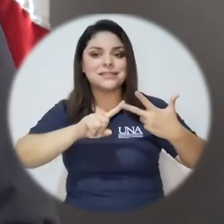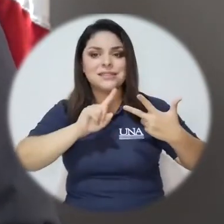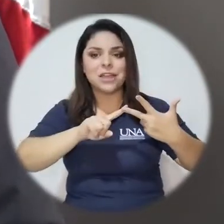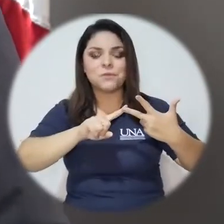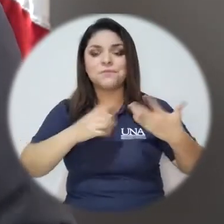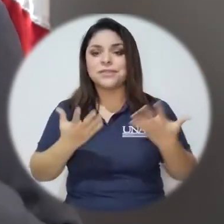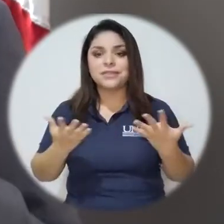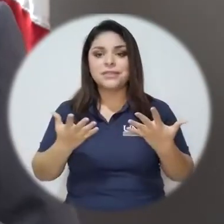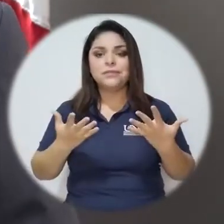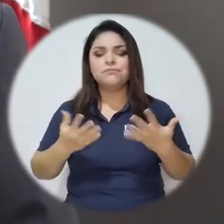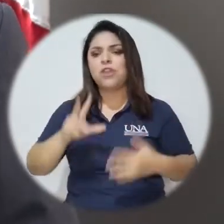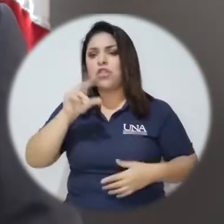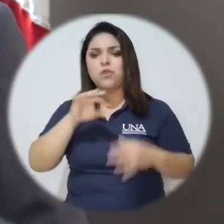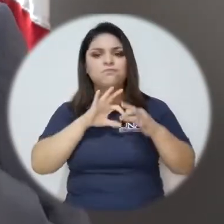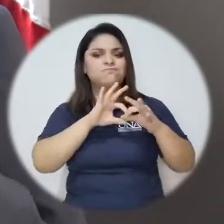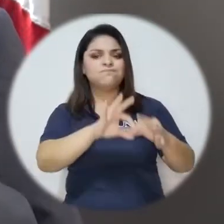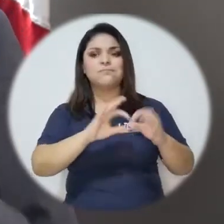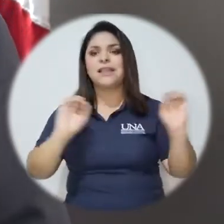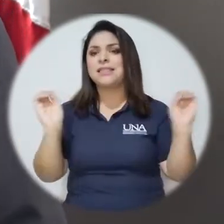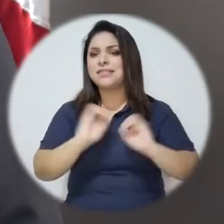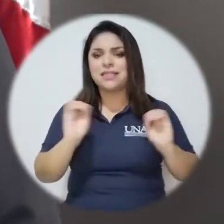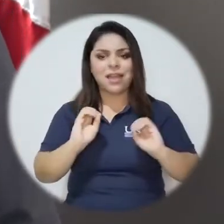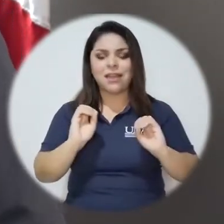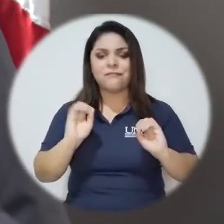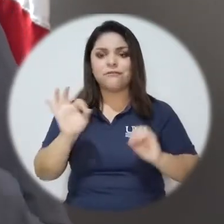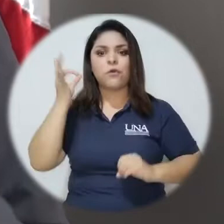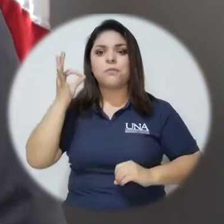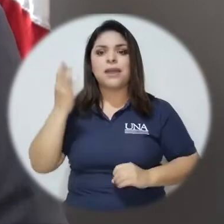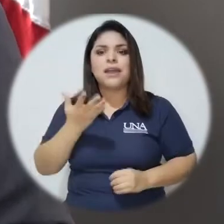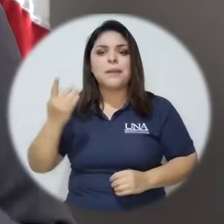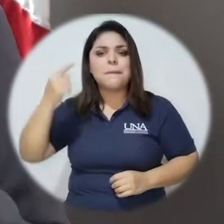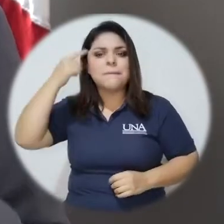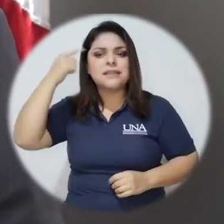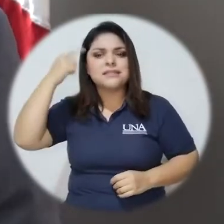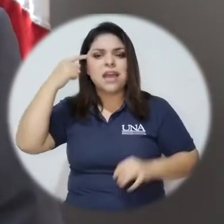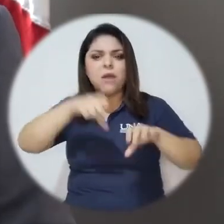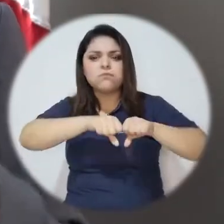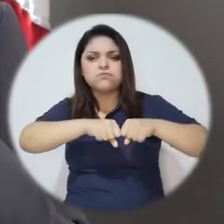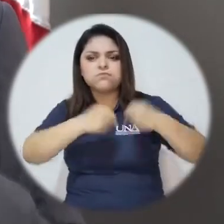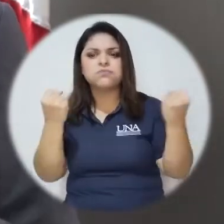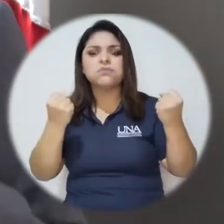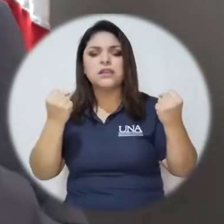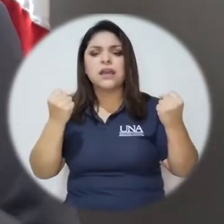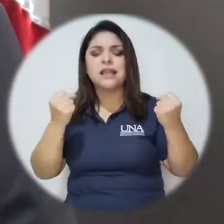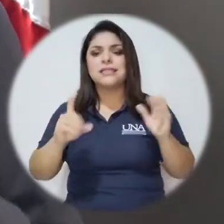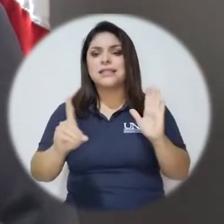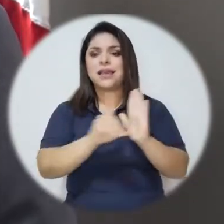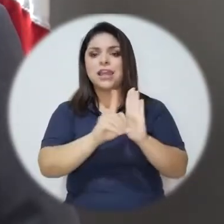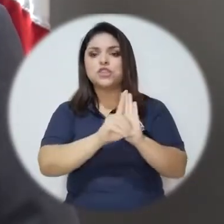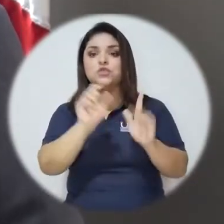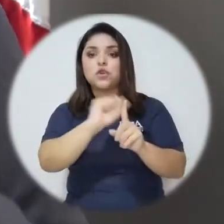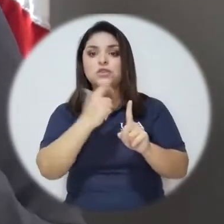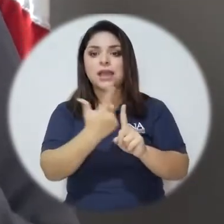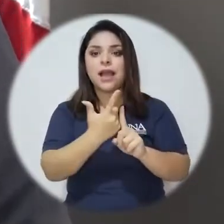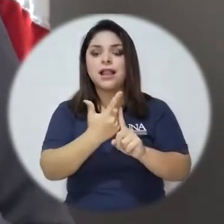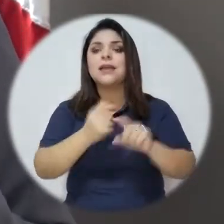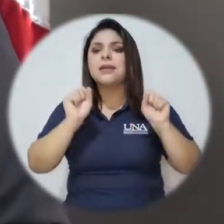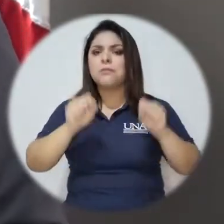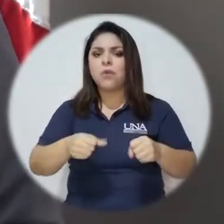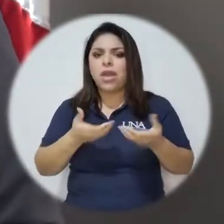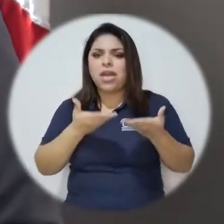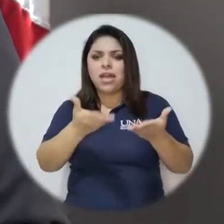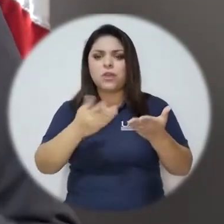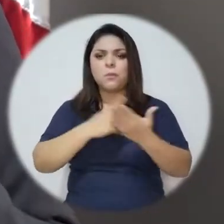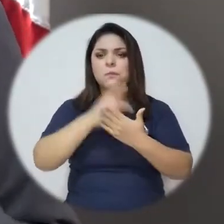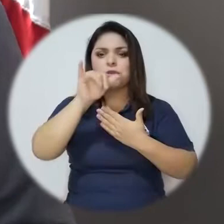en tercer lugar, que no corresponde de ninguna manera pensar en un atropello al Estado Social de Derecho generando